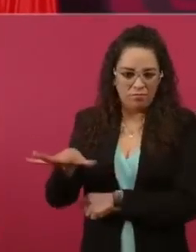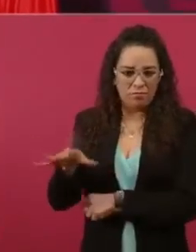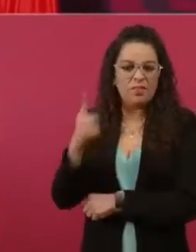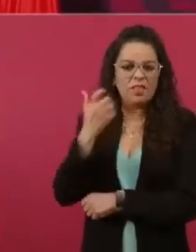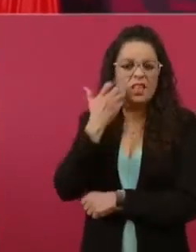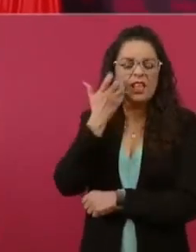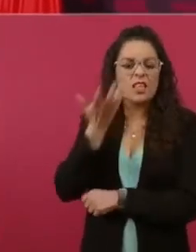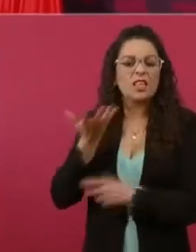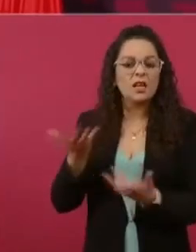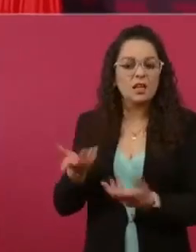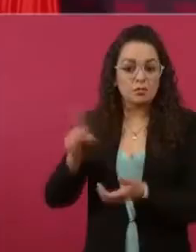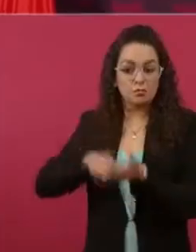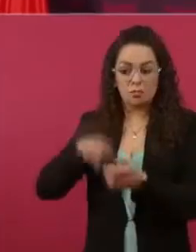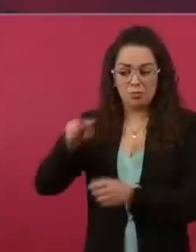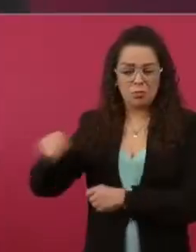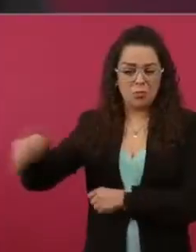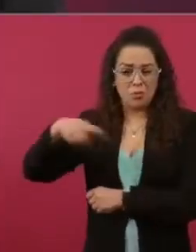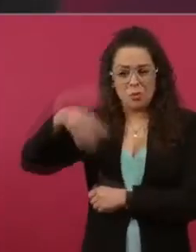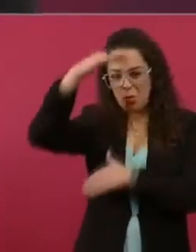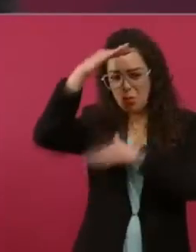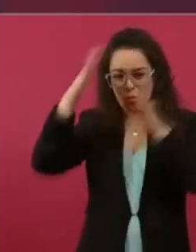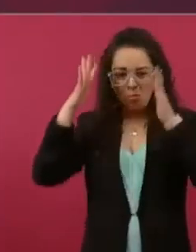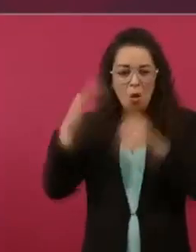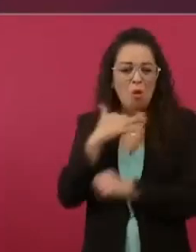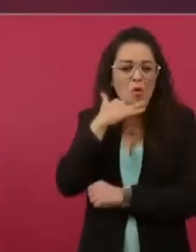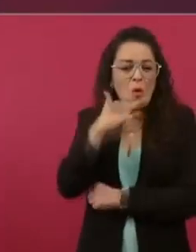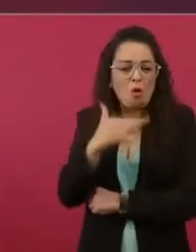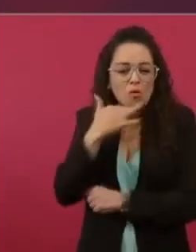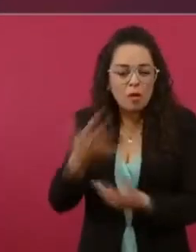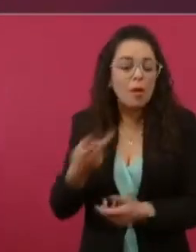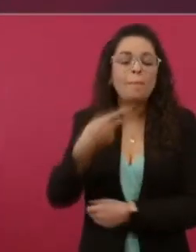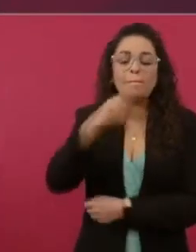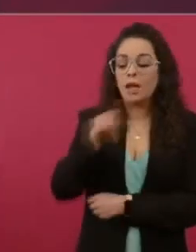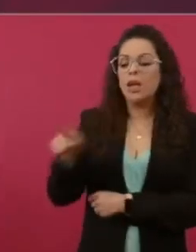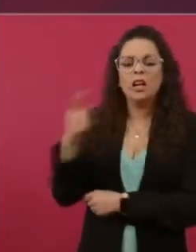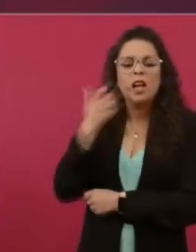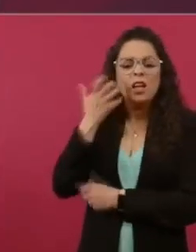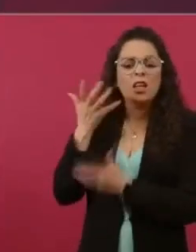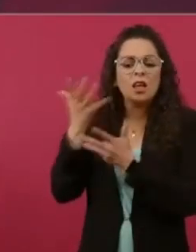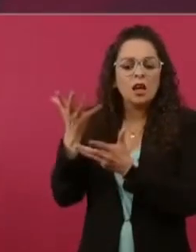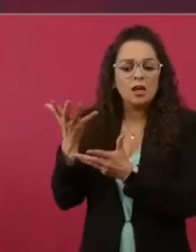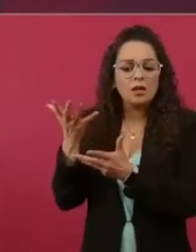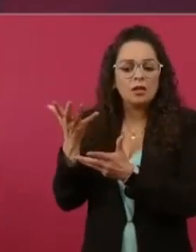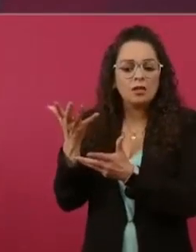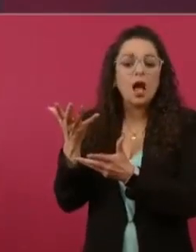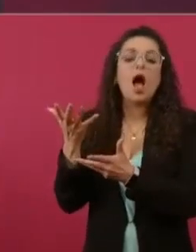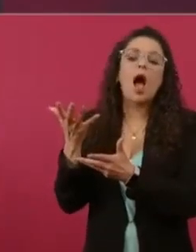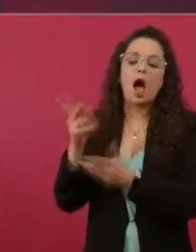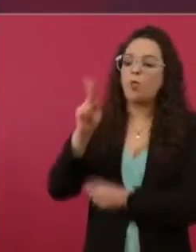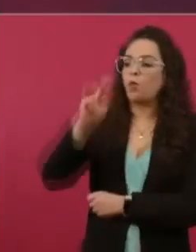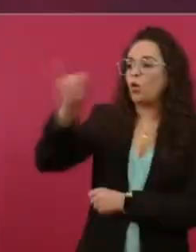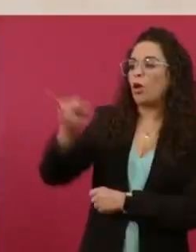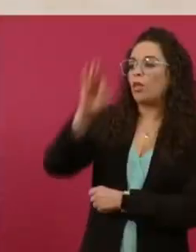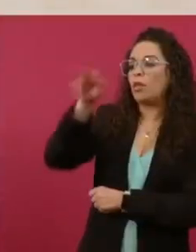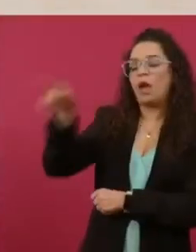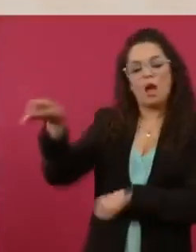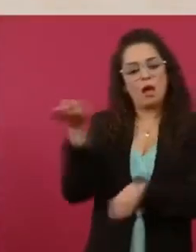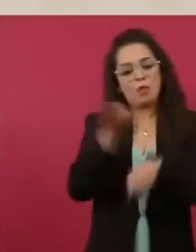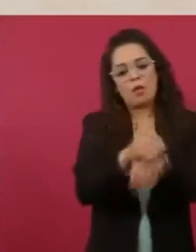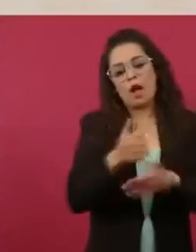conservador y corrupto, pues es que les dé el amparo al Poder Judicial y que yo diga no,